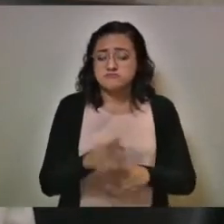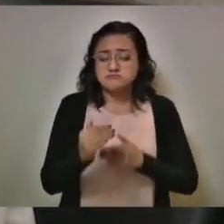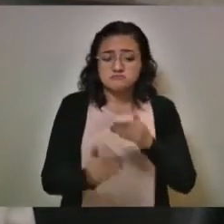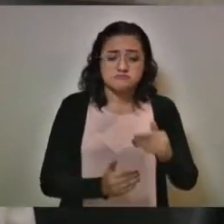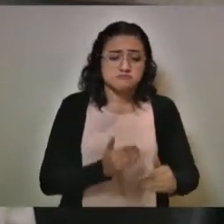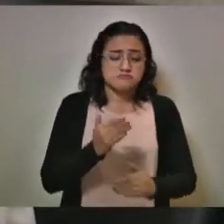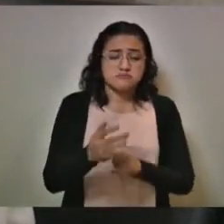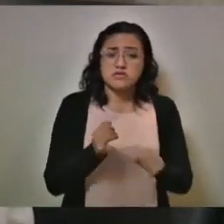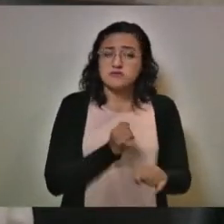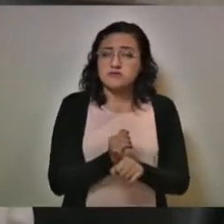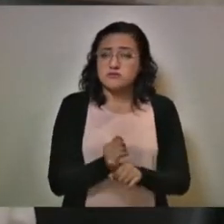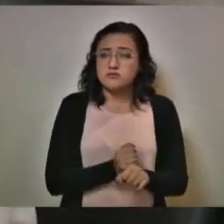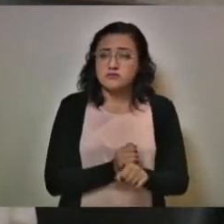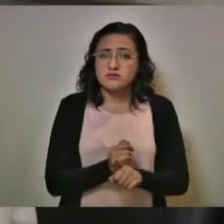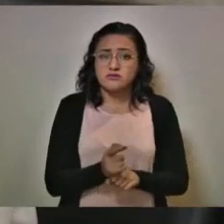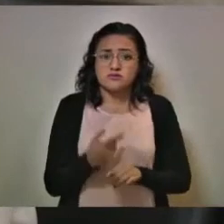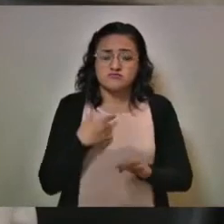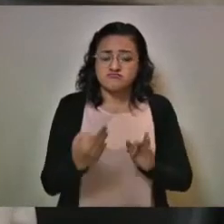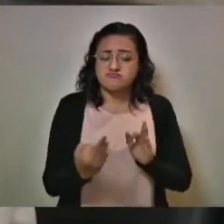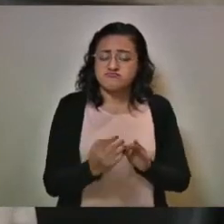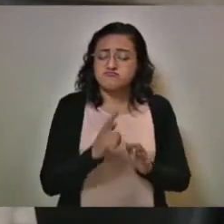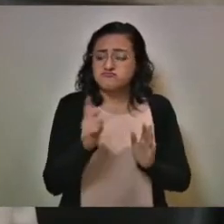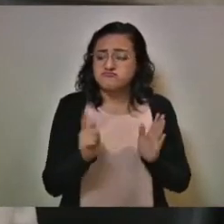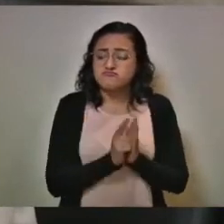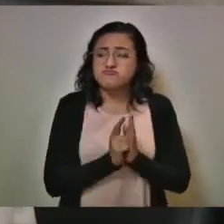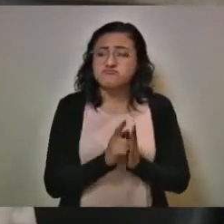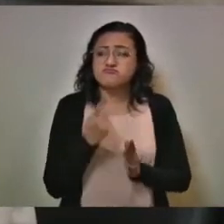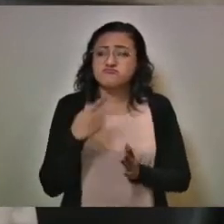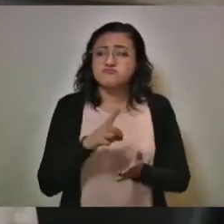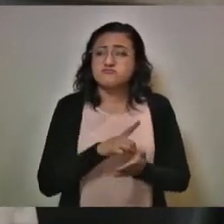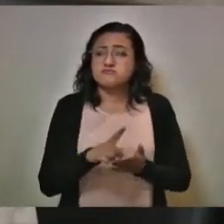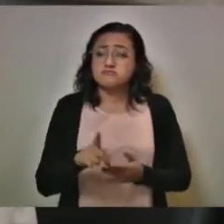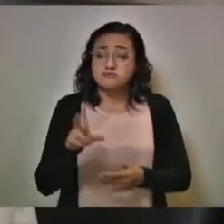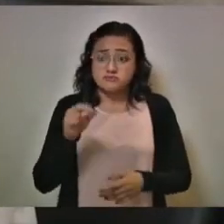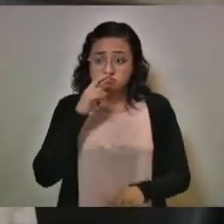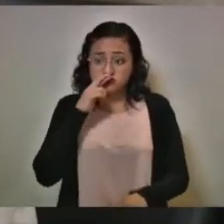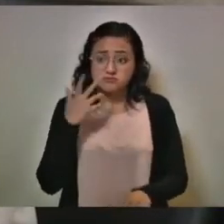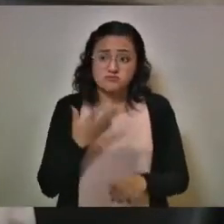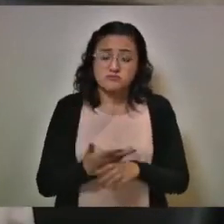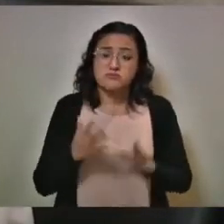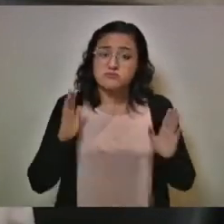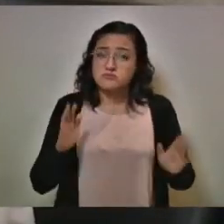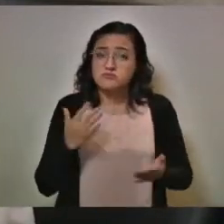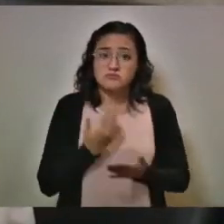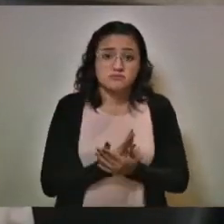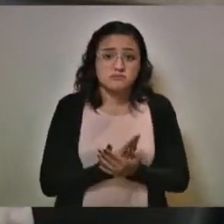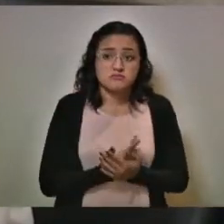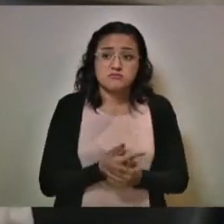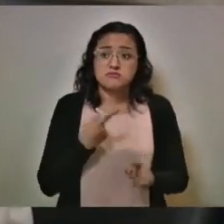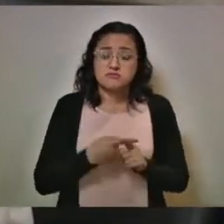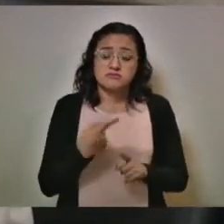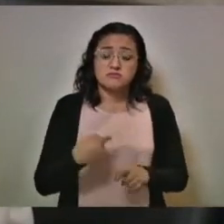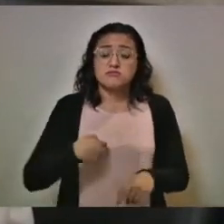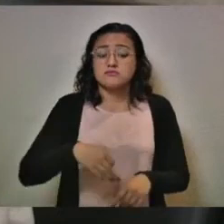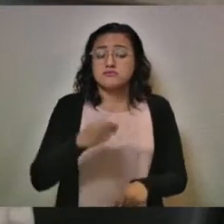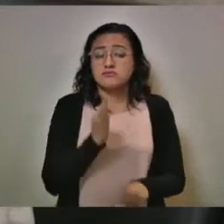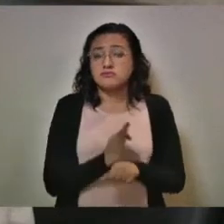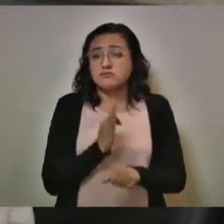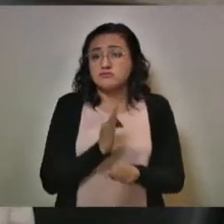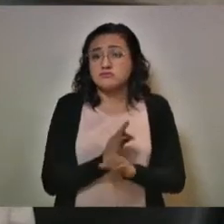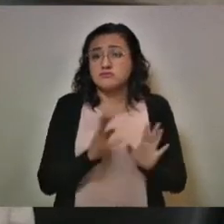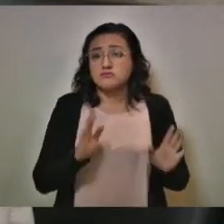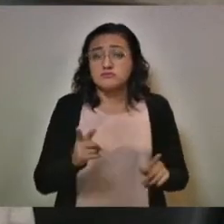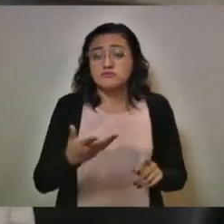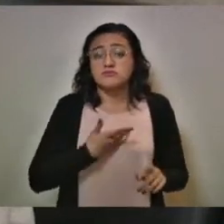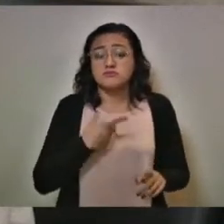todo un proceso absolutamente apegado a derecho, de deslinde de responsabilidades y que será en estas instancias en